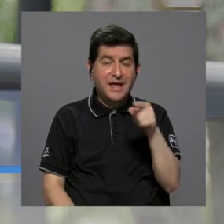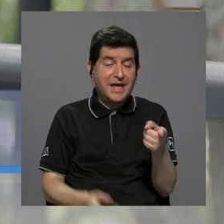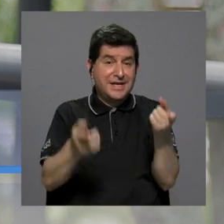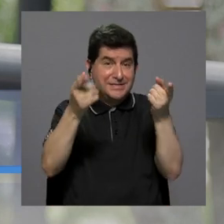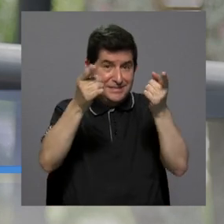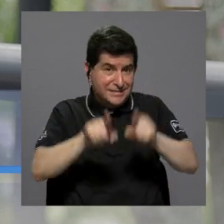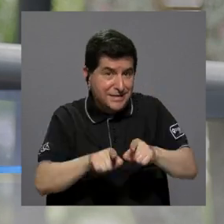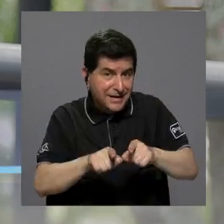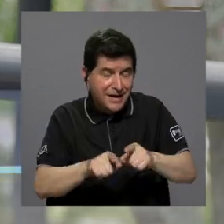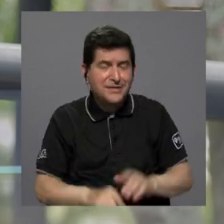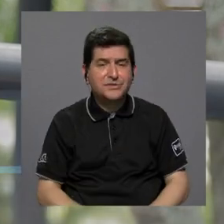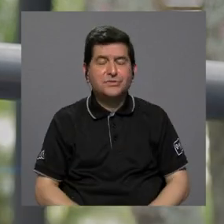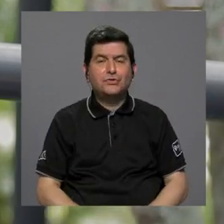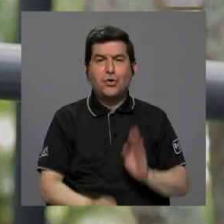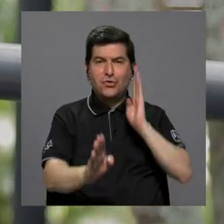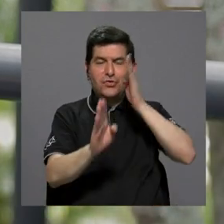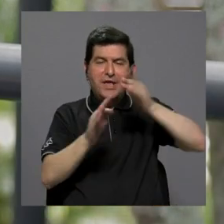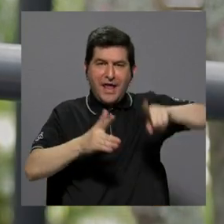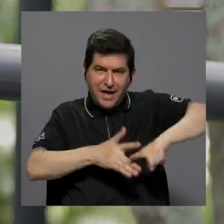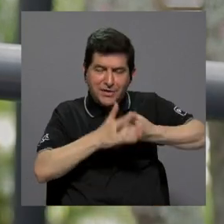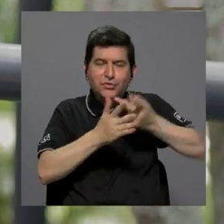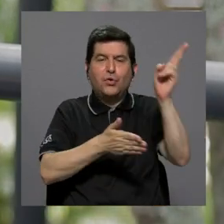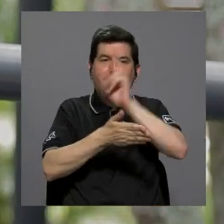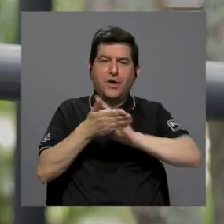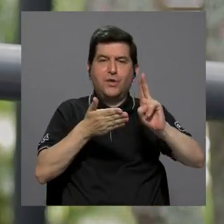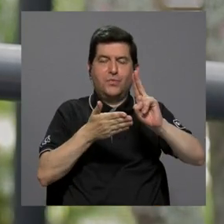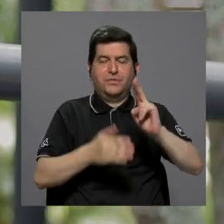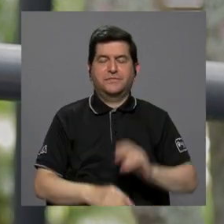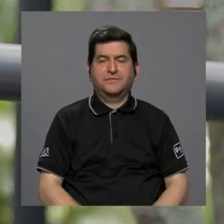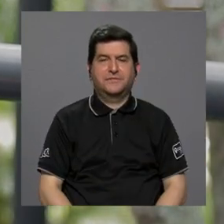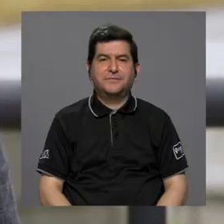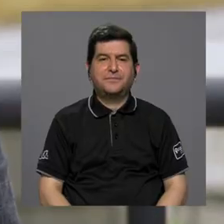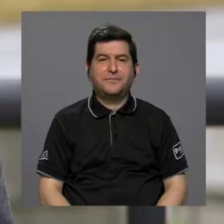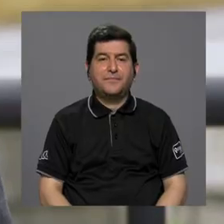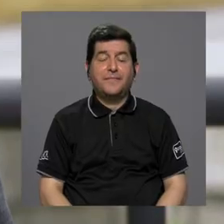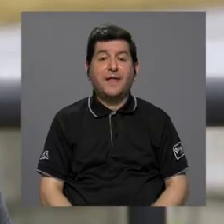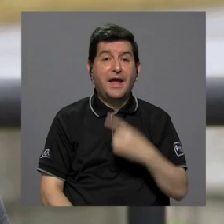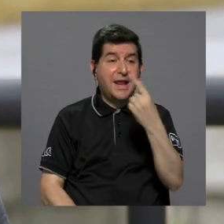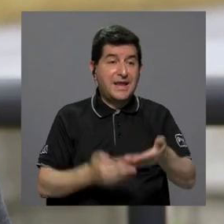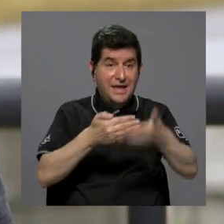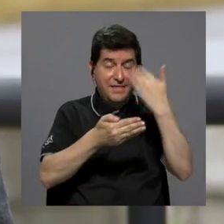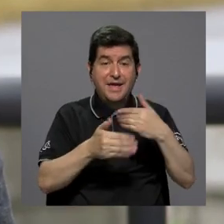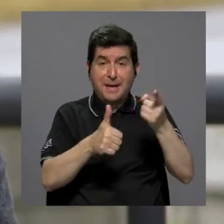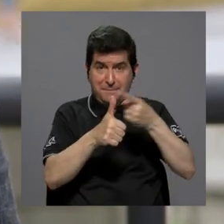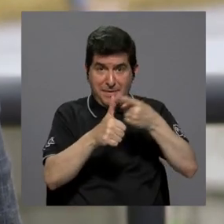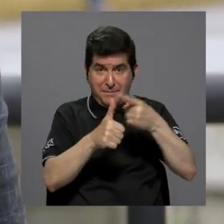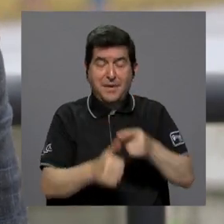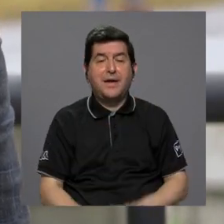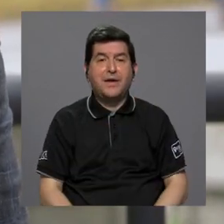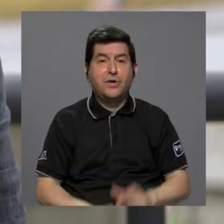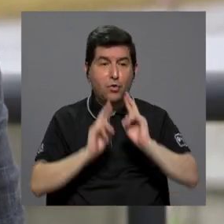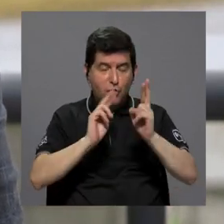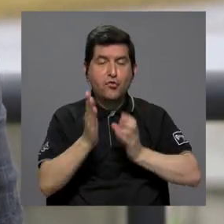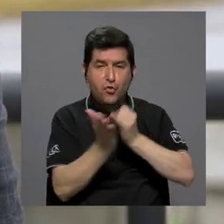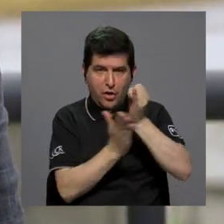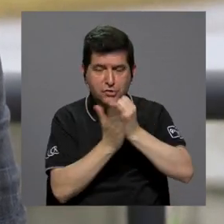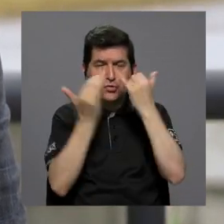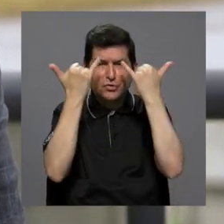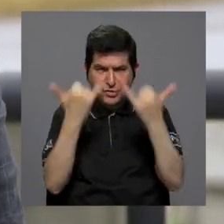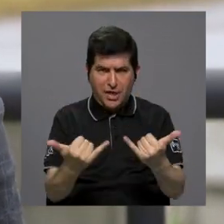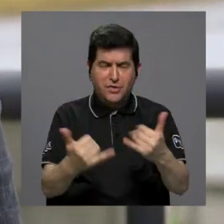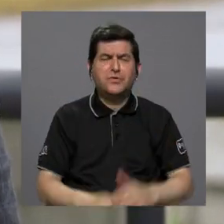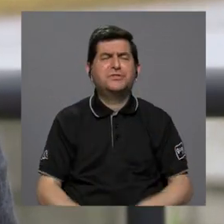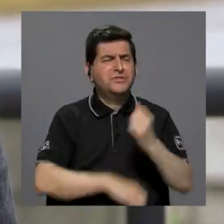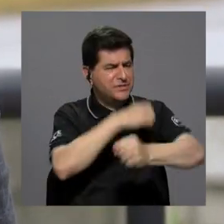innovadores que nacen directamente de la Universidad de Bueno, el de Bioles que mencioné es uno, es producto de una investigación